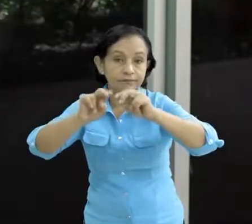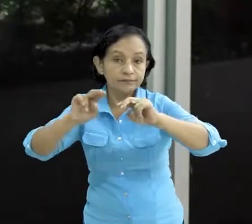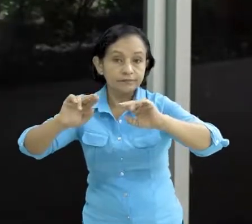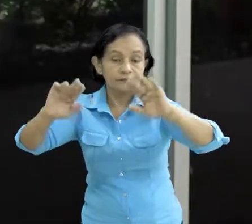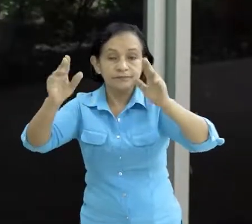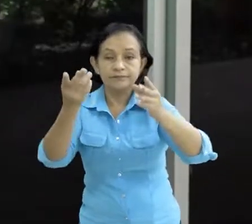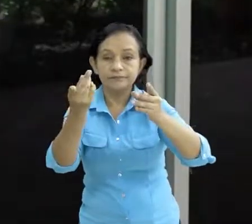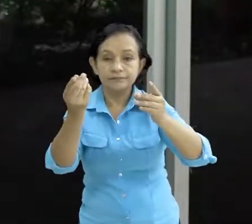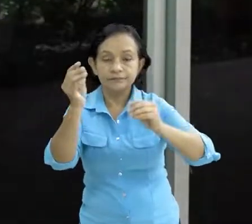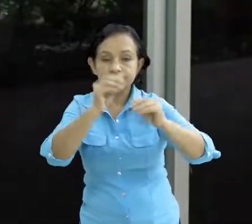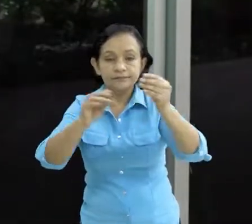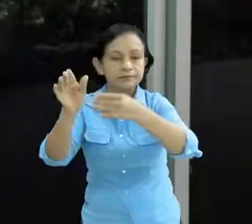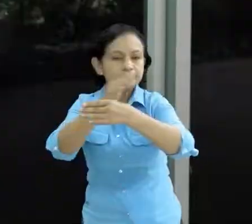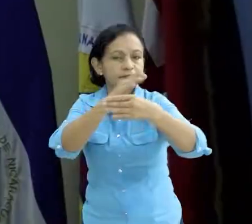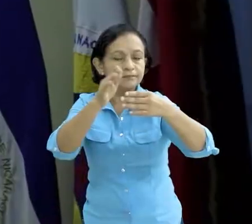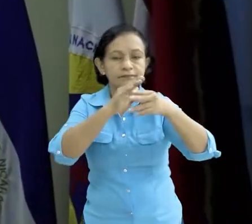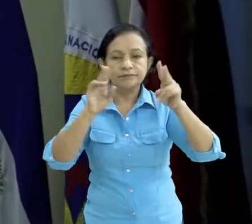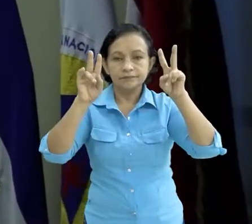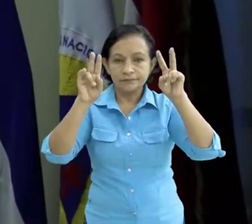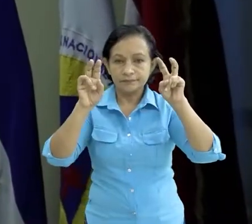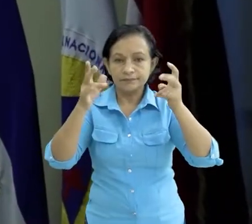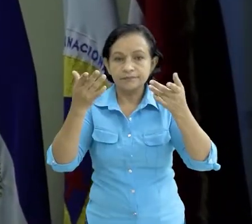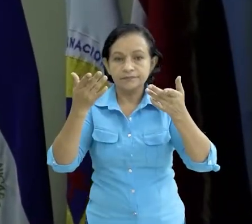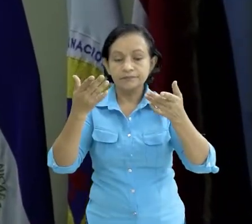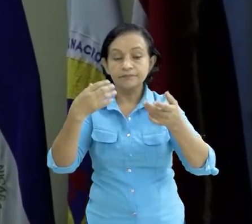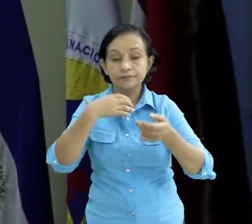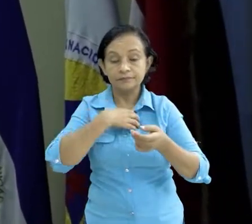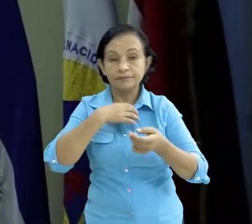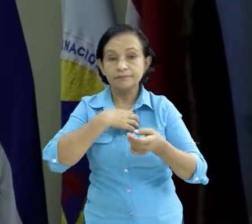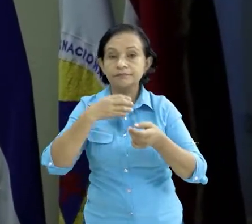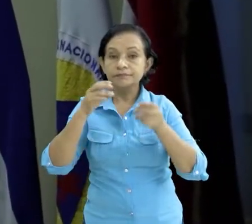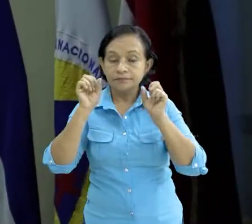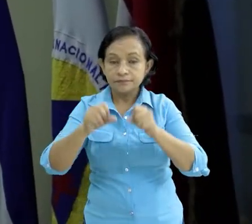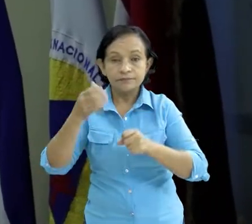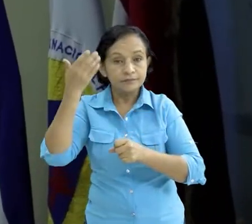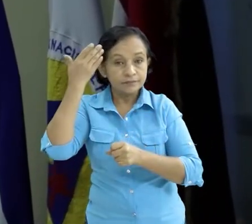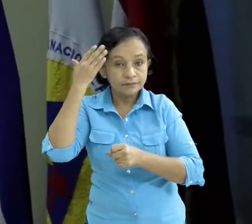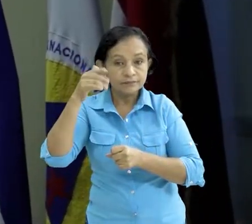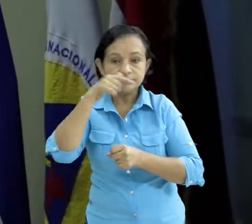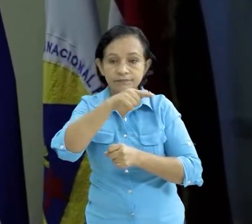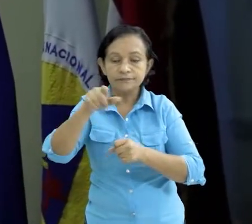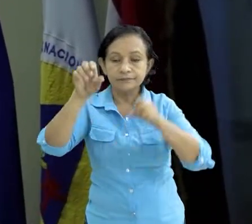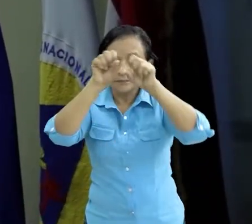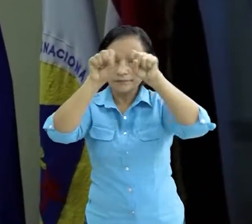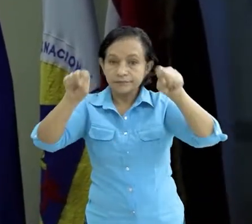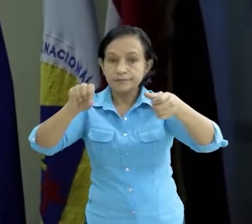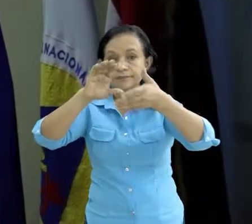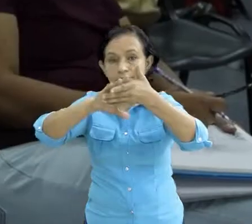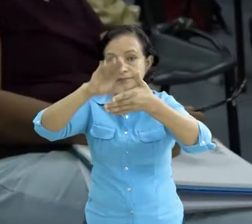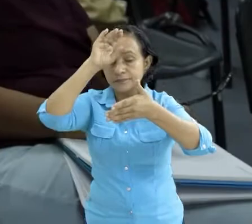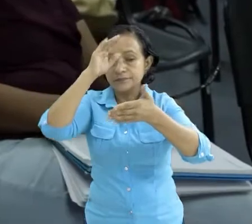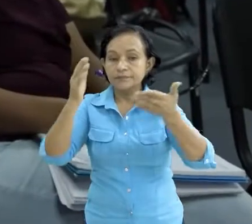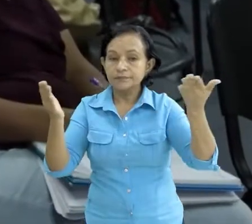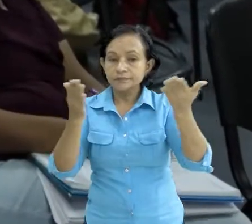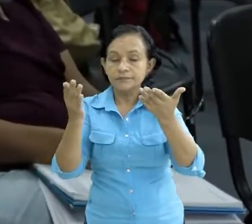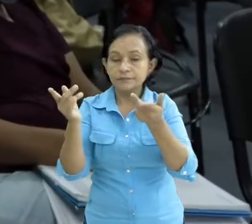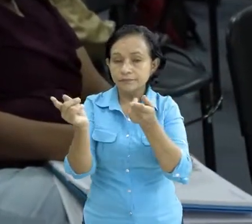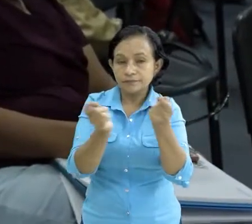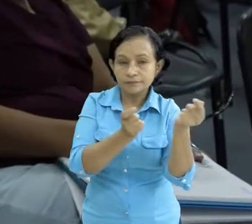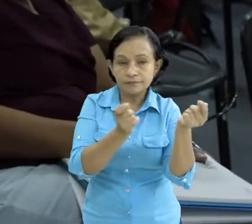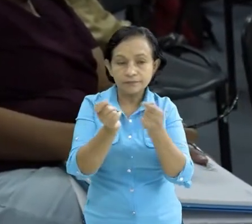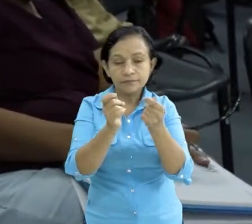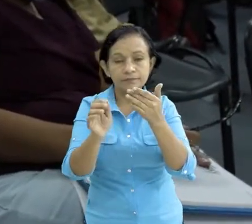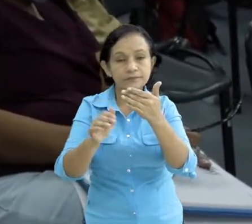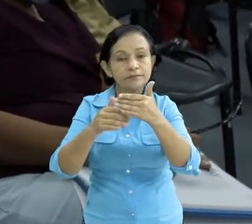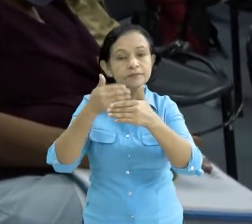económica etcétera nosotros tenemos conocimiento a través de estas capacitaciones de cómo vamos a manejar esos